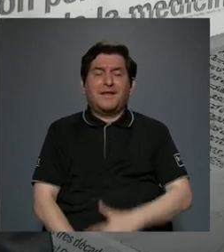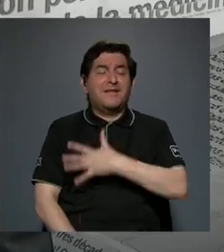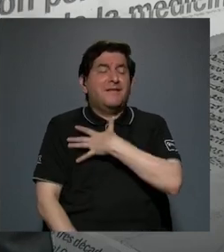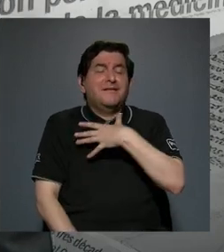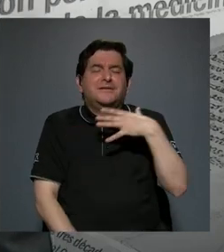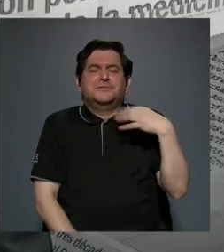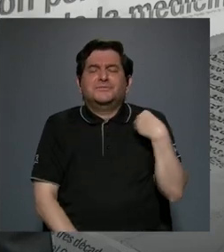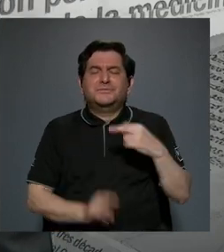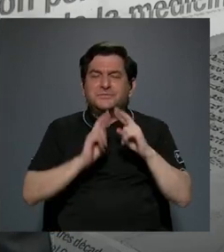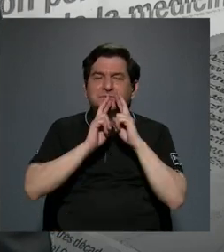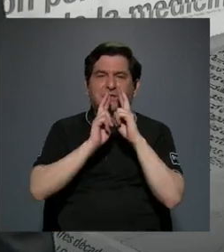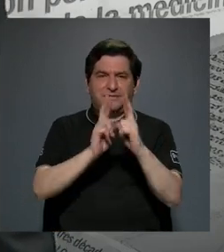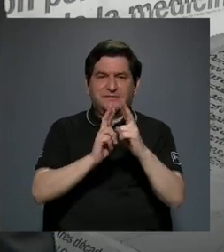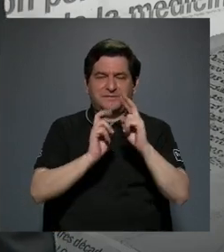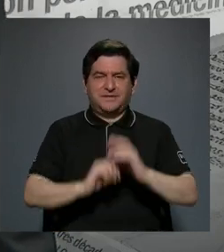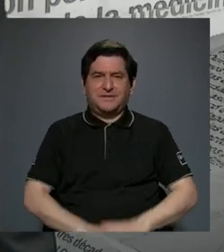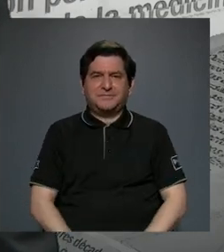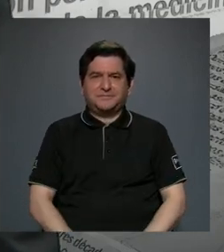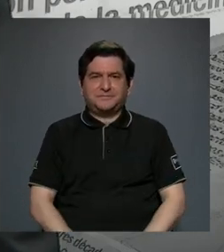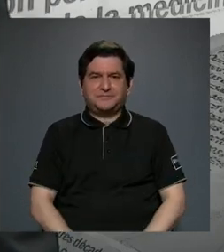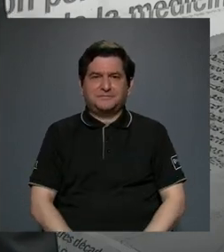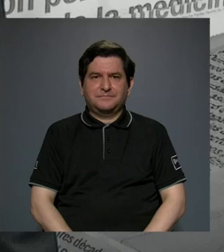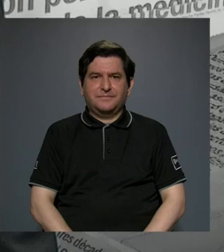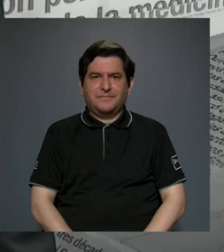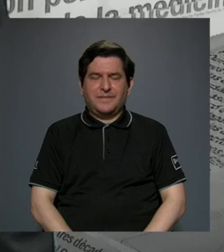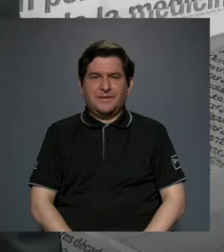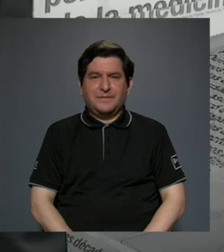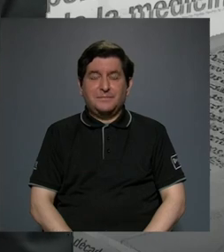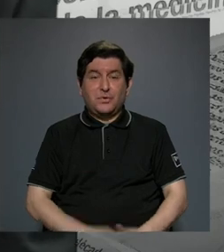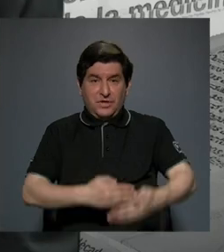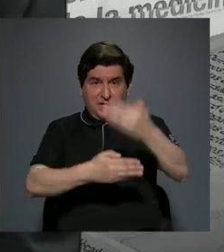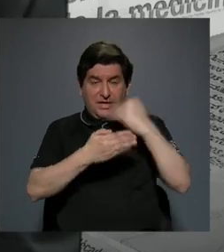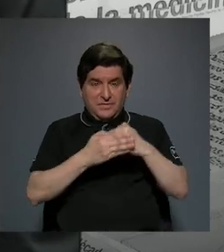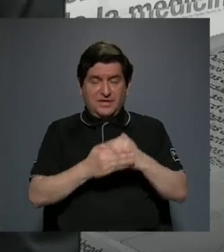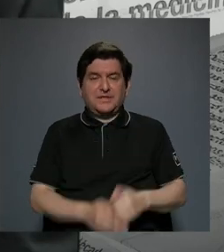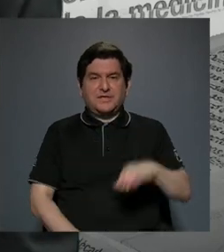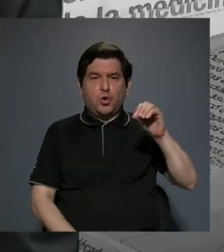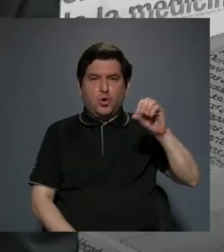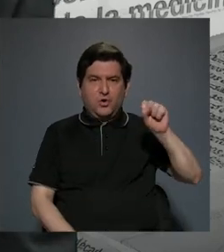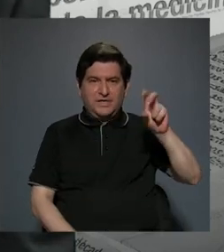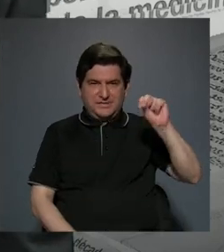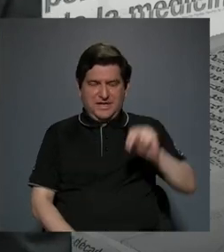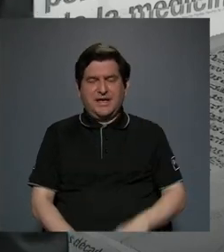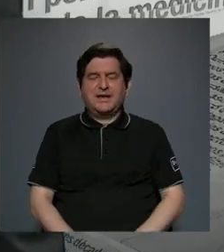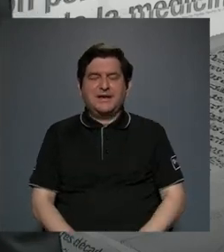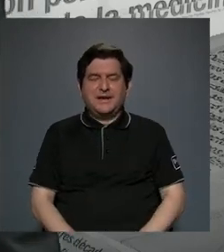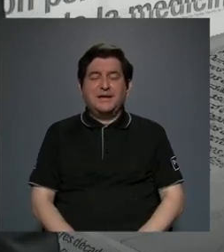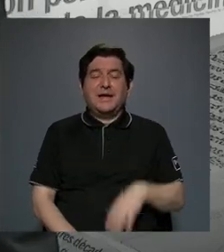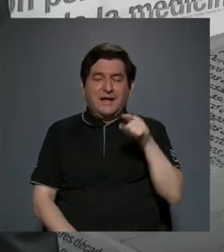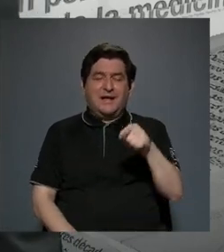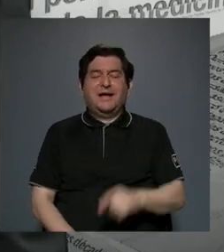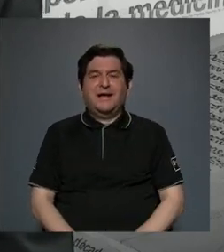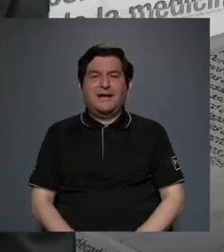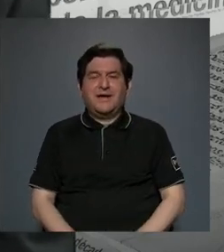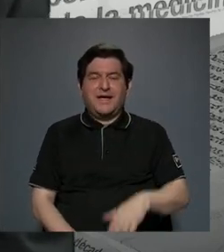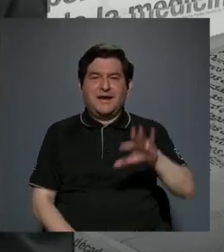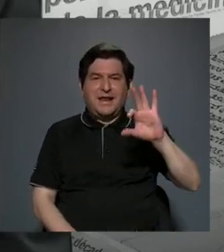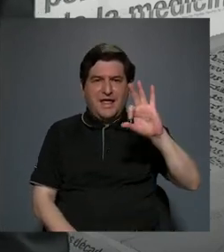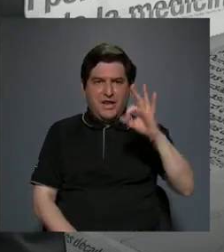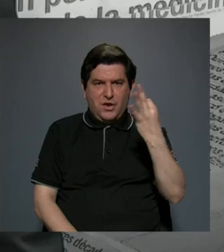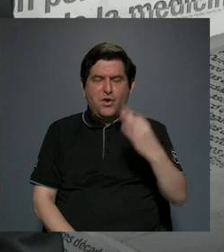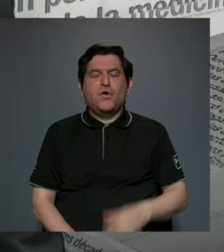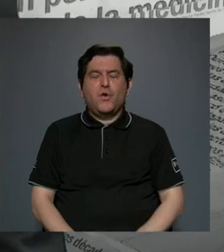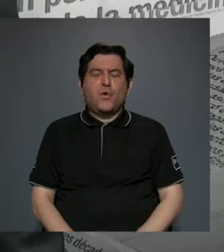gusta el resultado, porque pararse detrás de la orquesta para interpretar la novena sinfonía de Beethoven, en